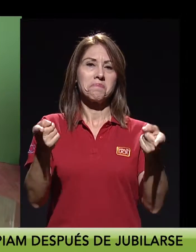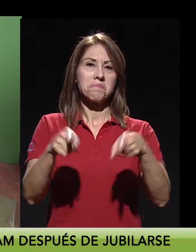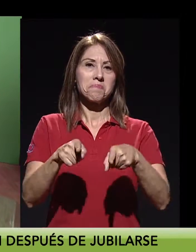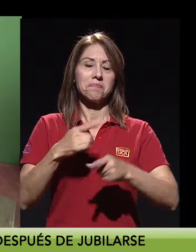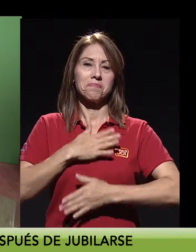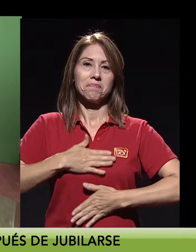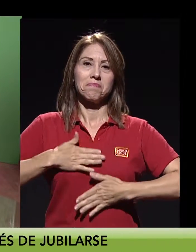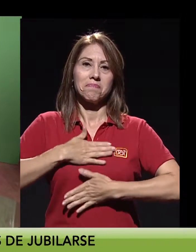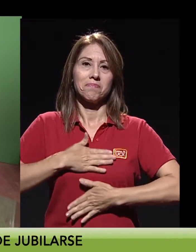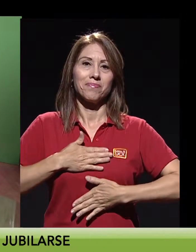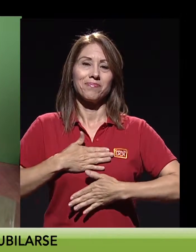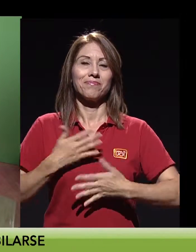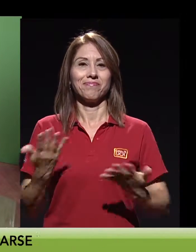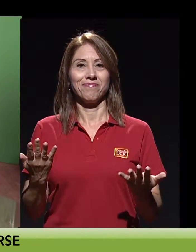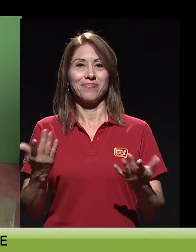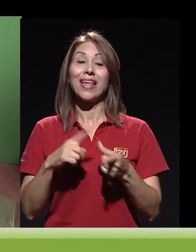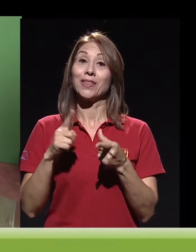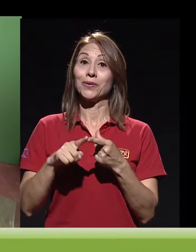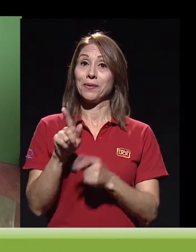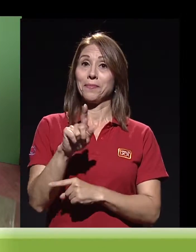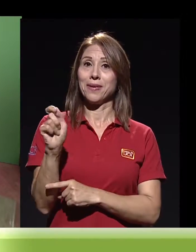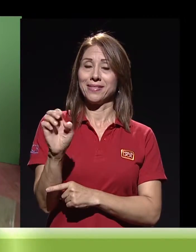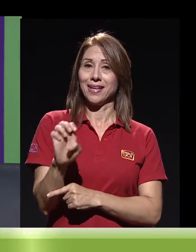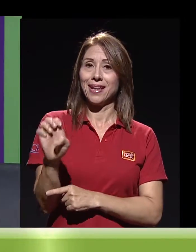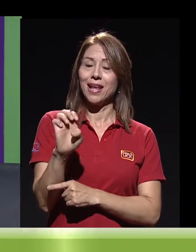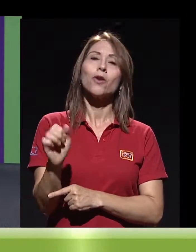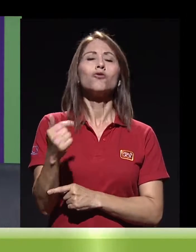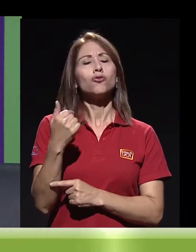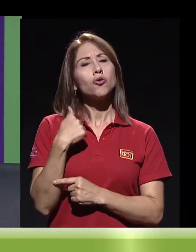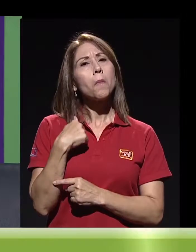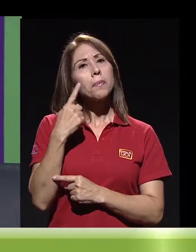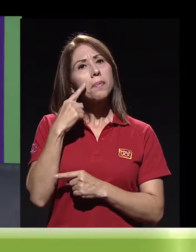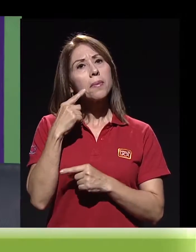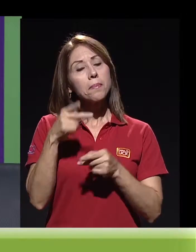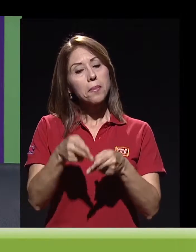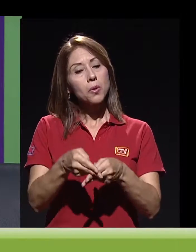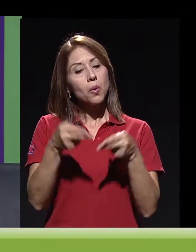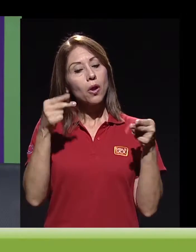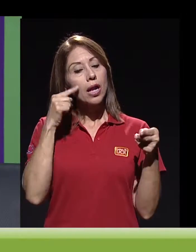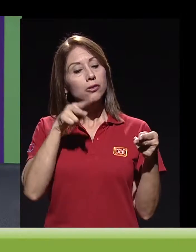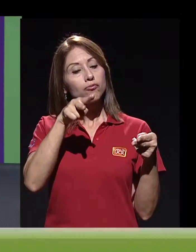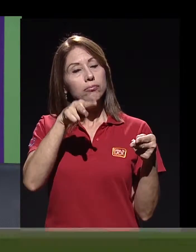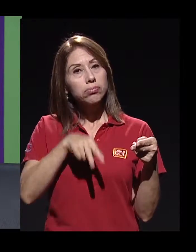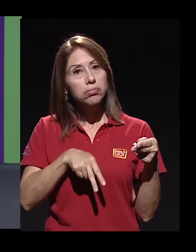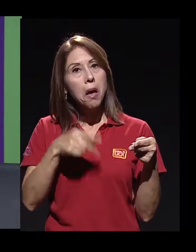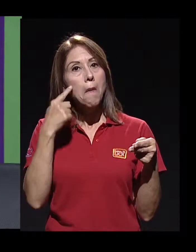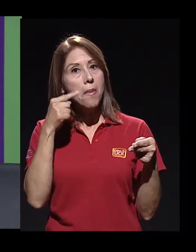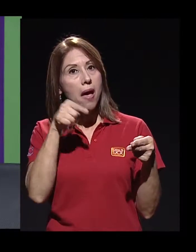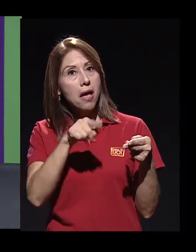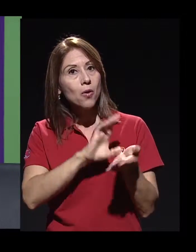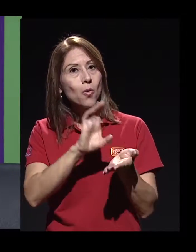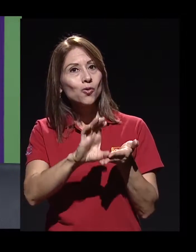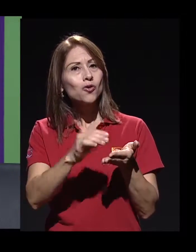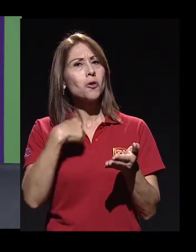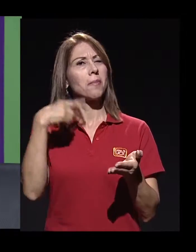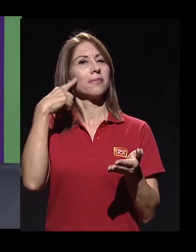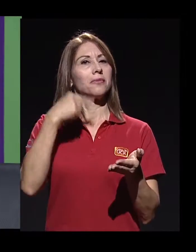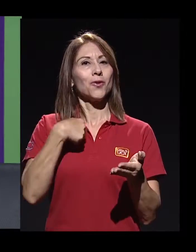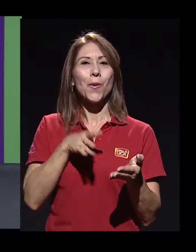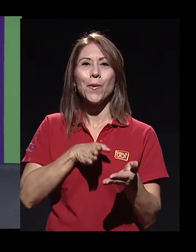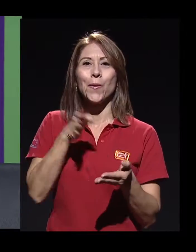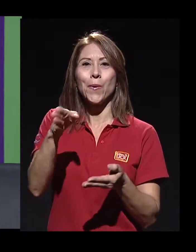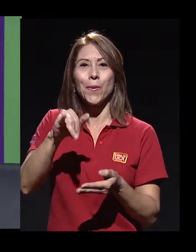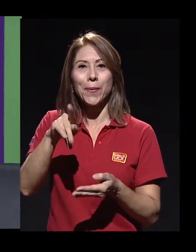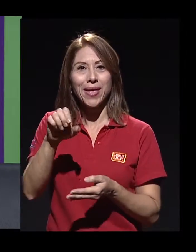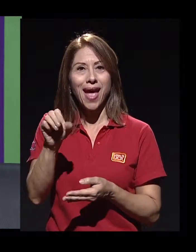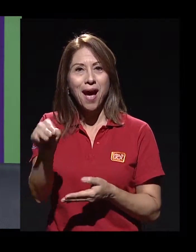bien. Entonces, de ahí, en enero me fijé en la nación y venían los cursos ahí, voy para el PIAM,